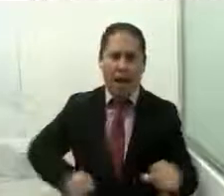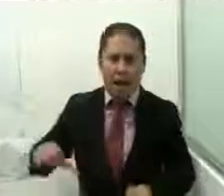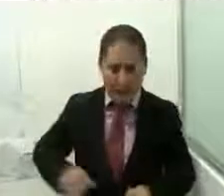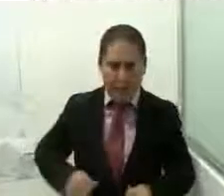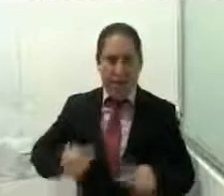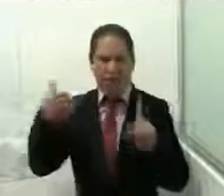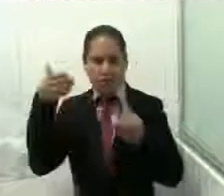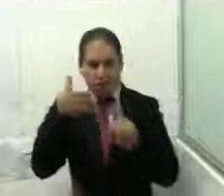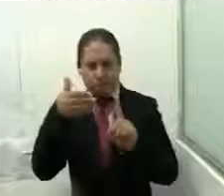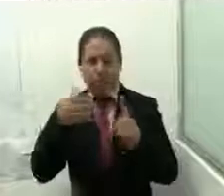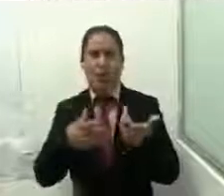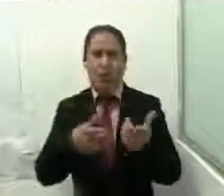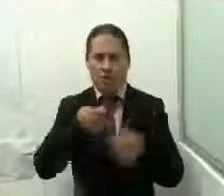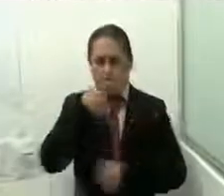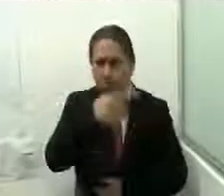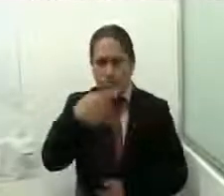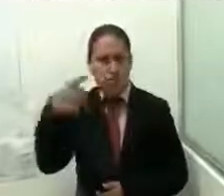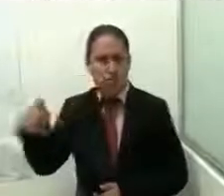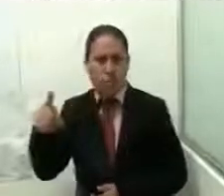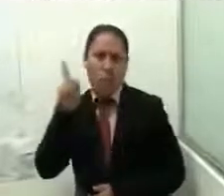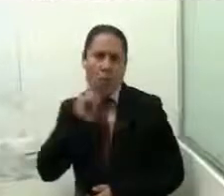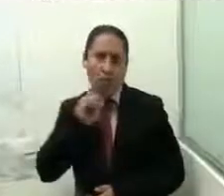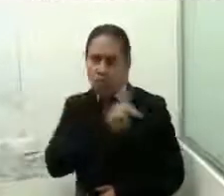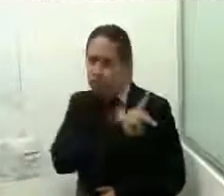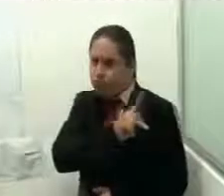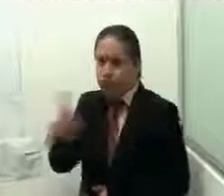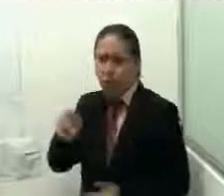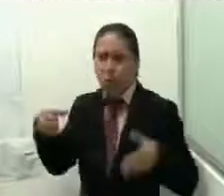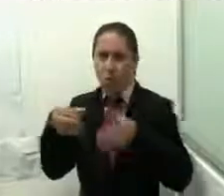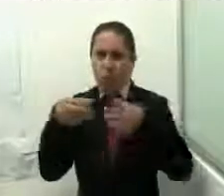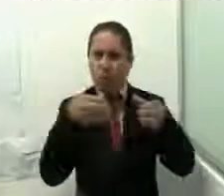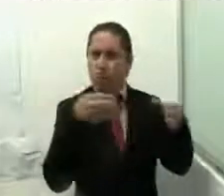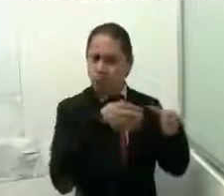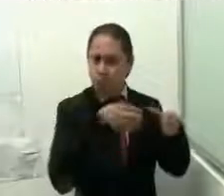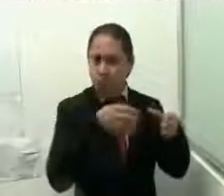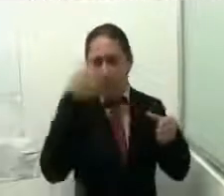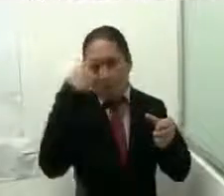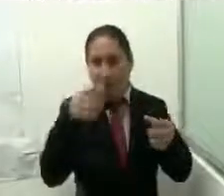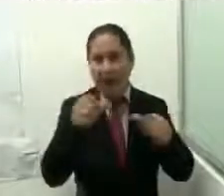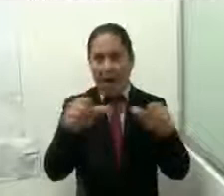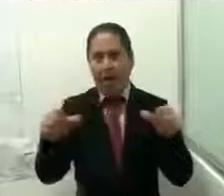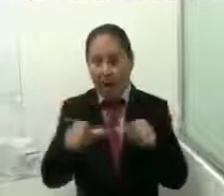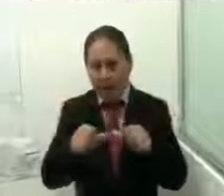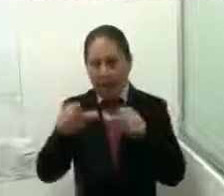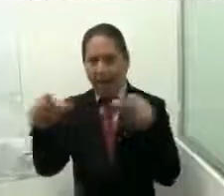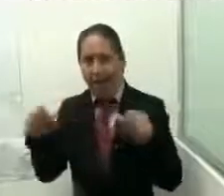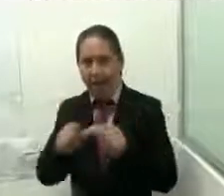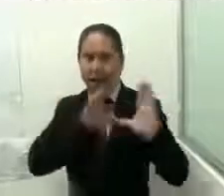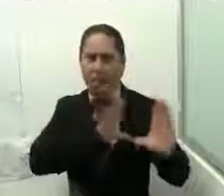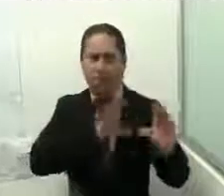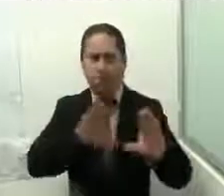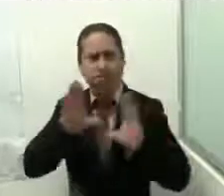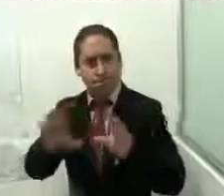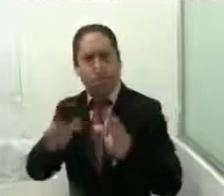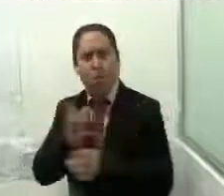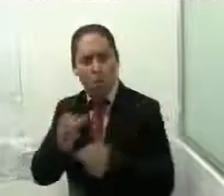desarrollo sustentable, comunitario y regional de las localidades, generando espacios donde se brinda formación en desarrollo humano, igualdad